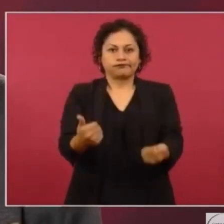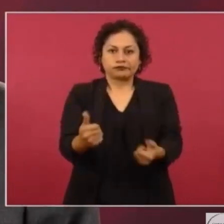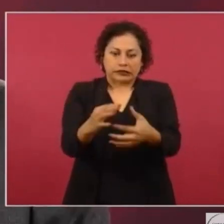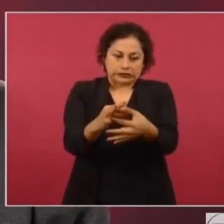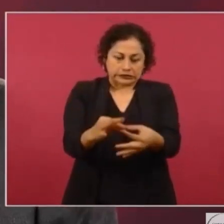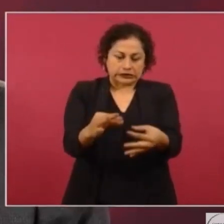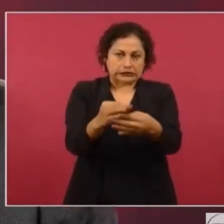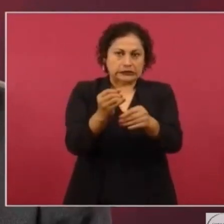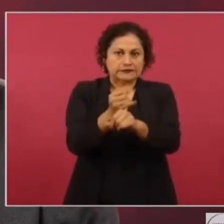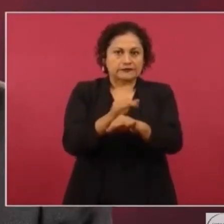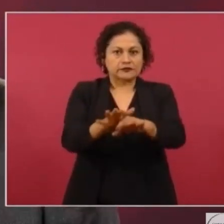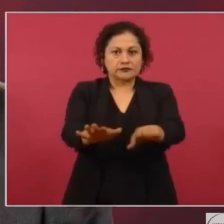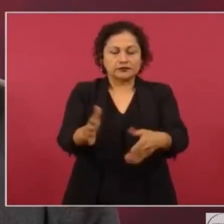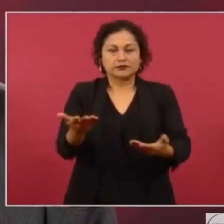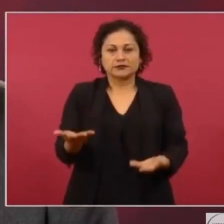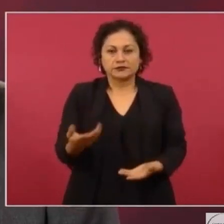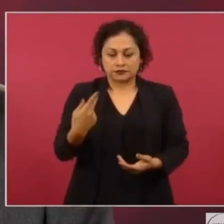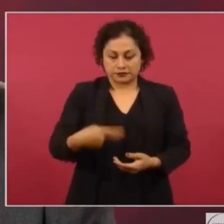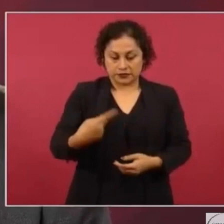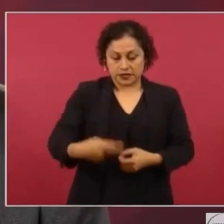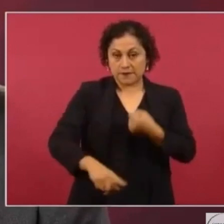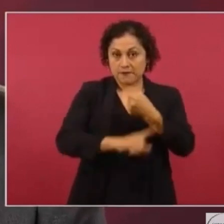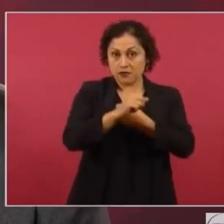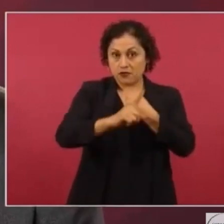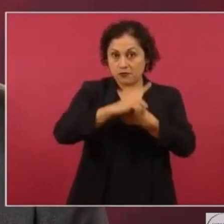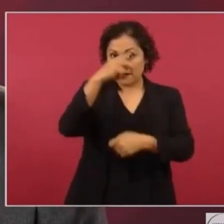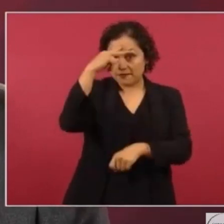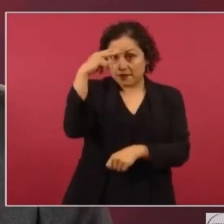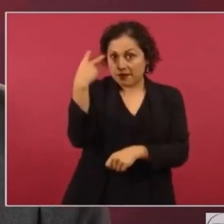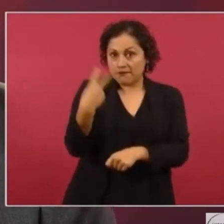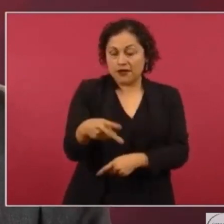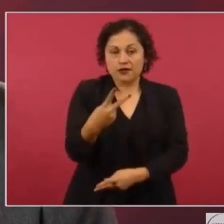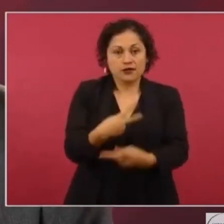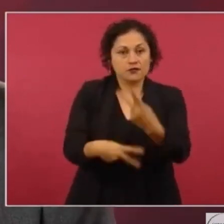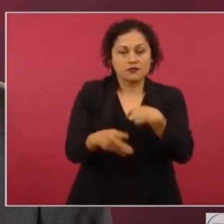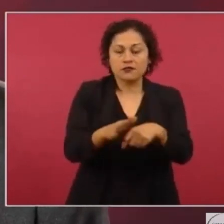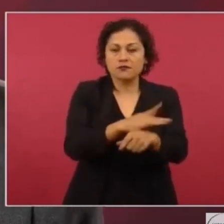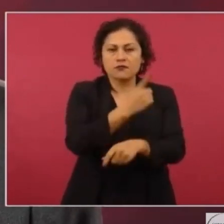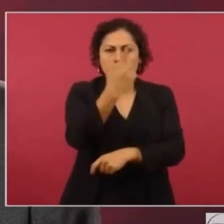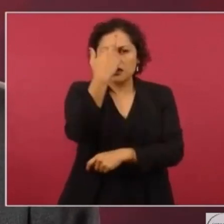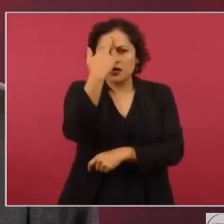La crisis en México se originó por la corrupción, por la impunidad.